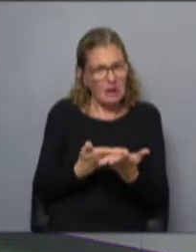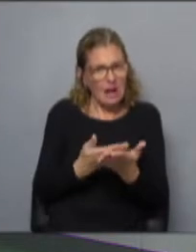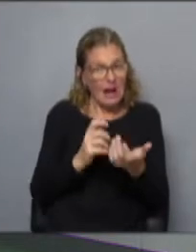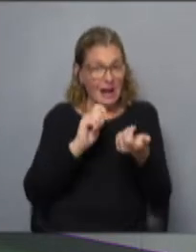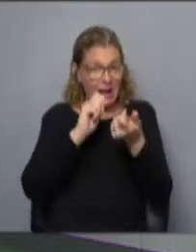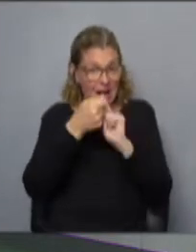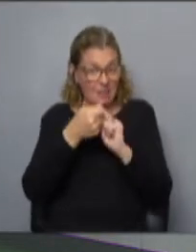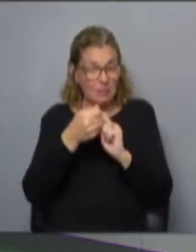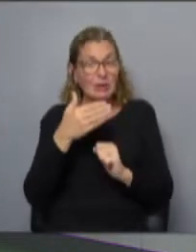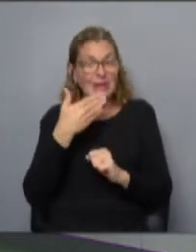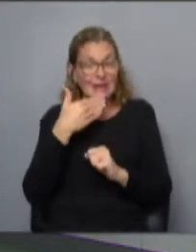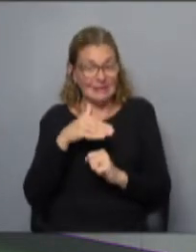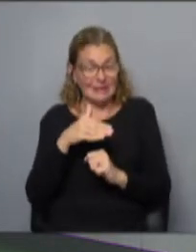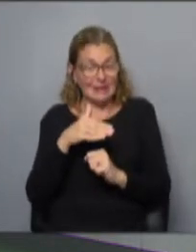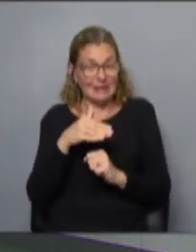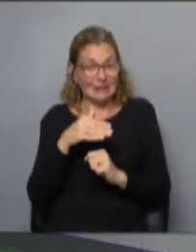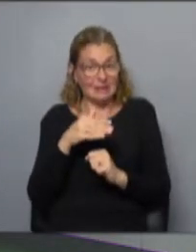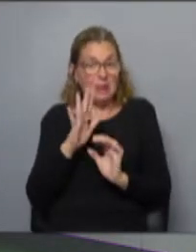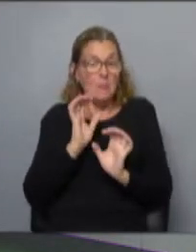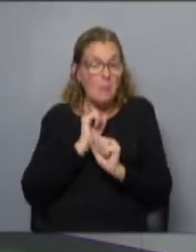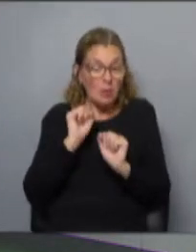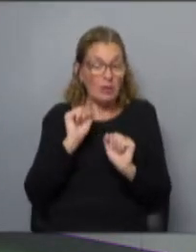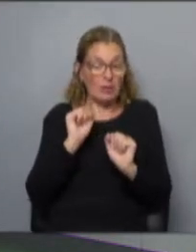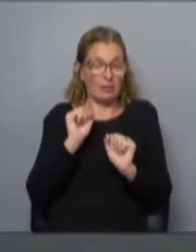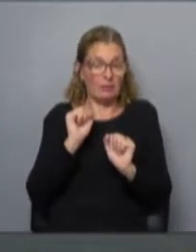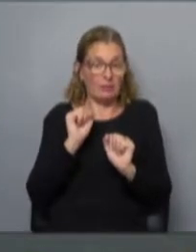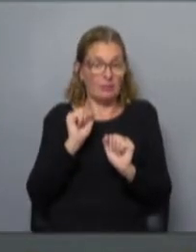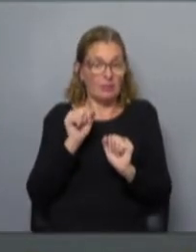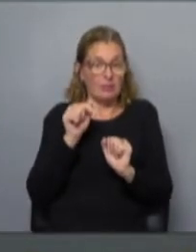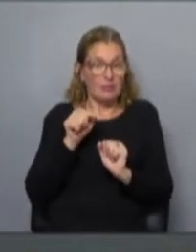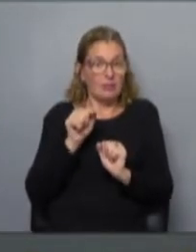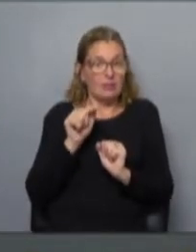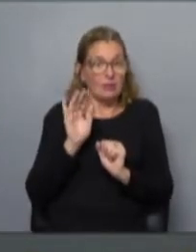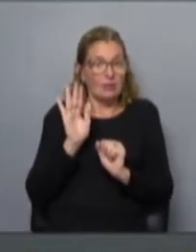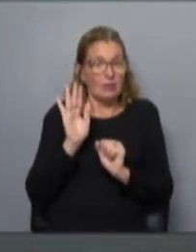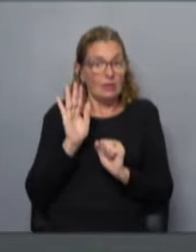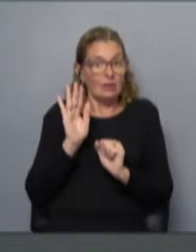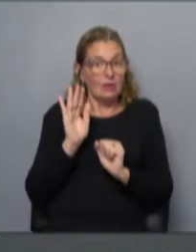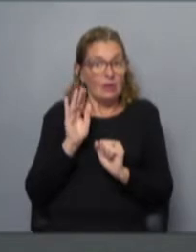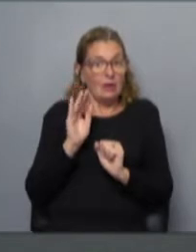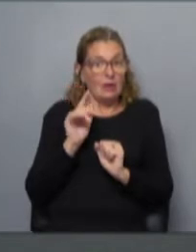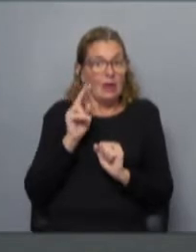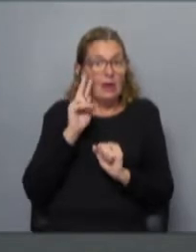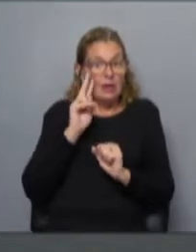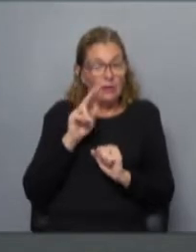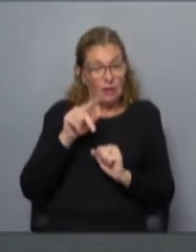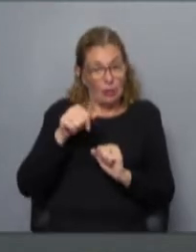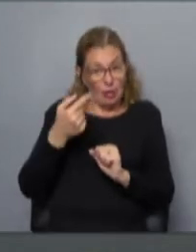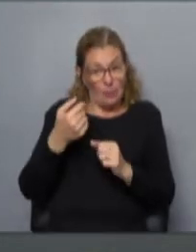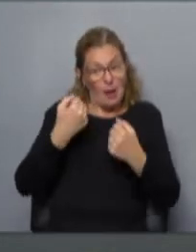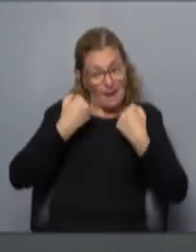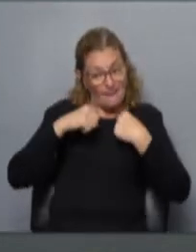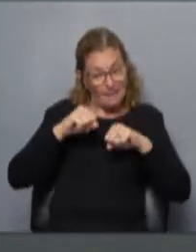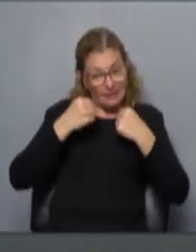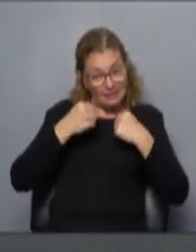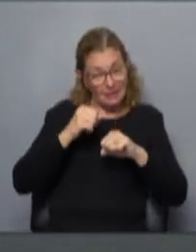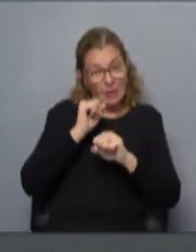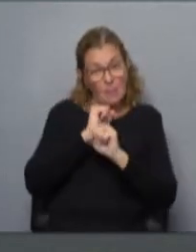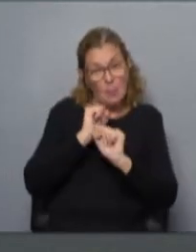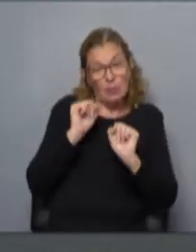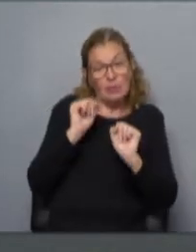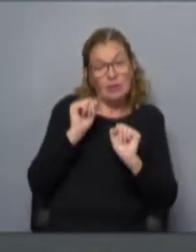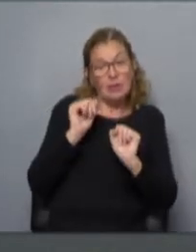entiende, podrían proponer eventuales cambios. Claro. Y eso se supone, habría que verlo después en la práctica, podría